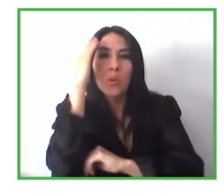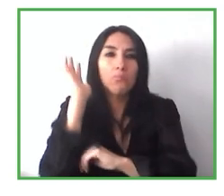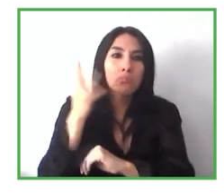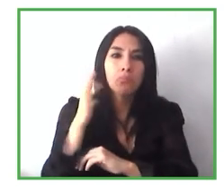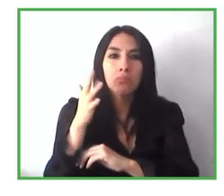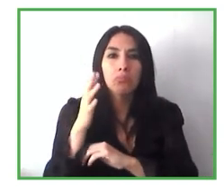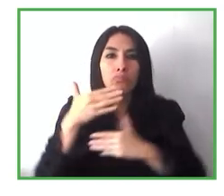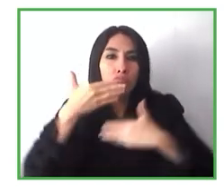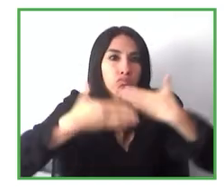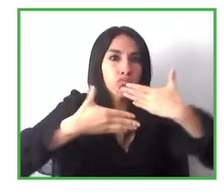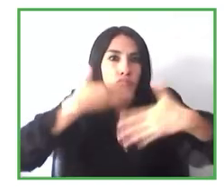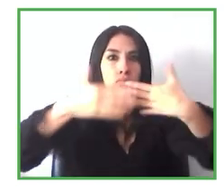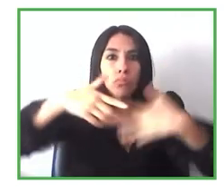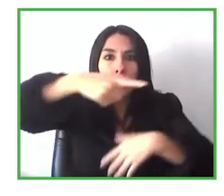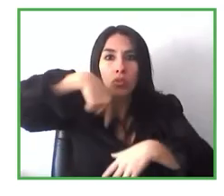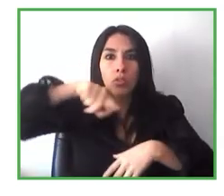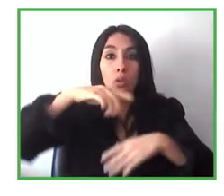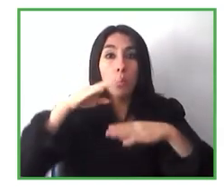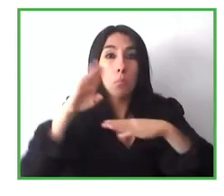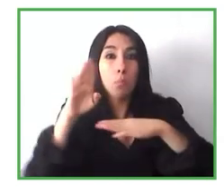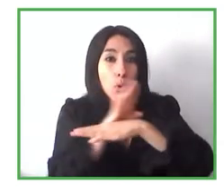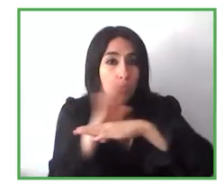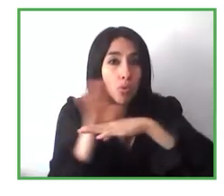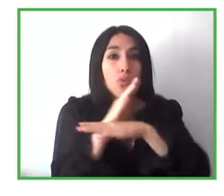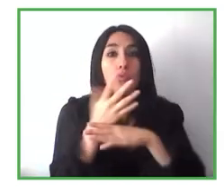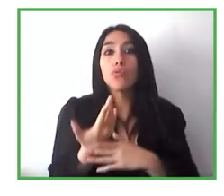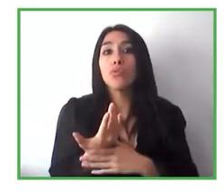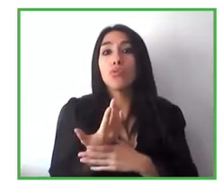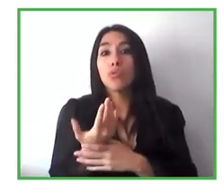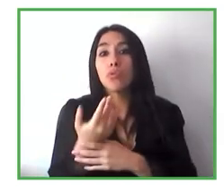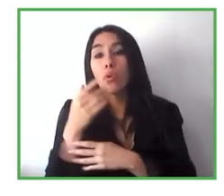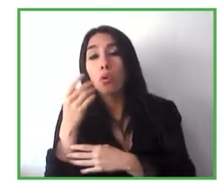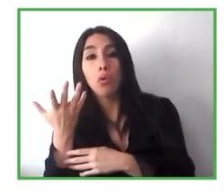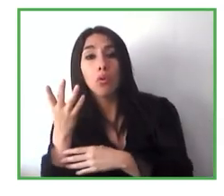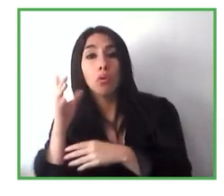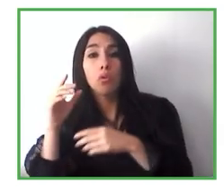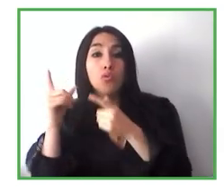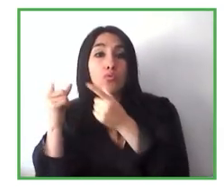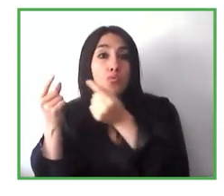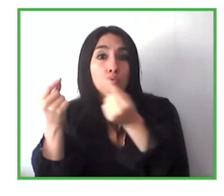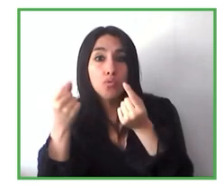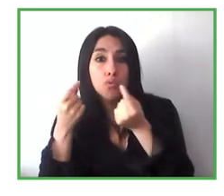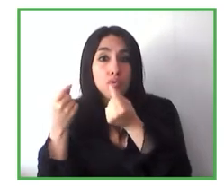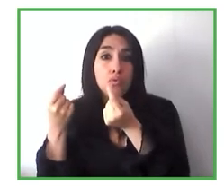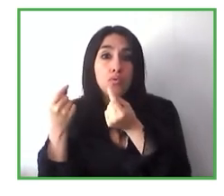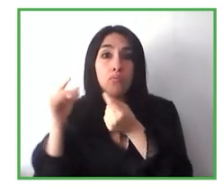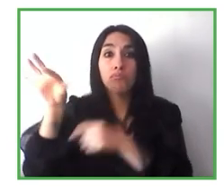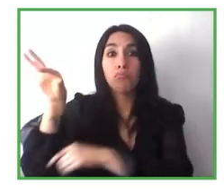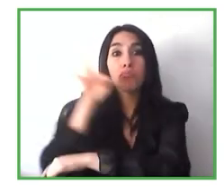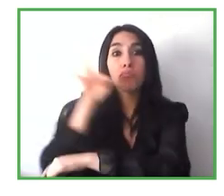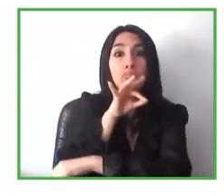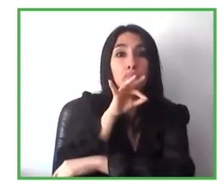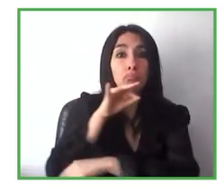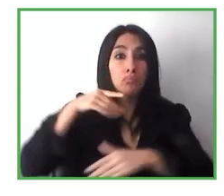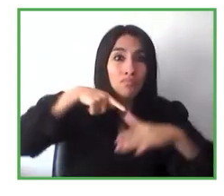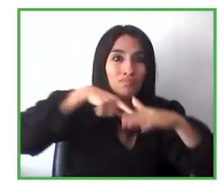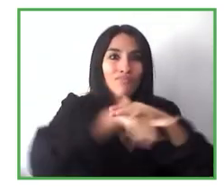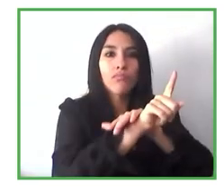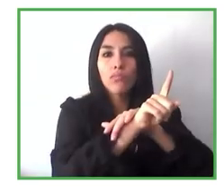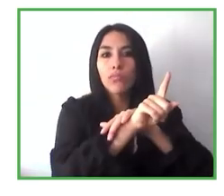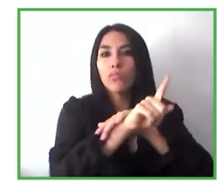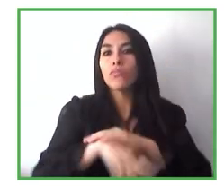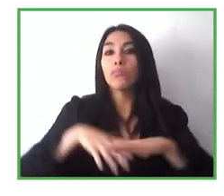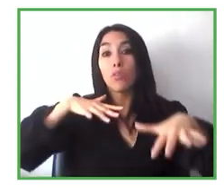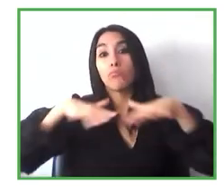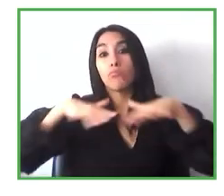un poco si podría ser un match, pero obviamente son cosas que uno nunca puede estar tan seguro. A veces funciona y a veces